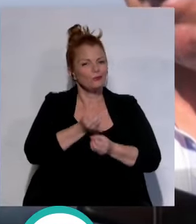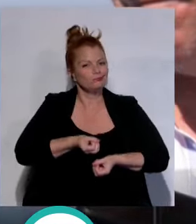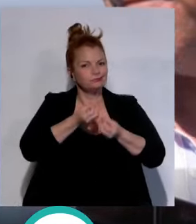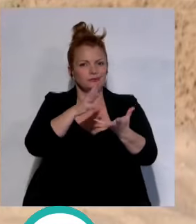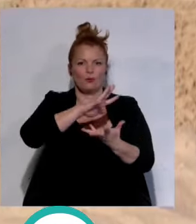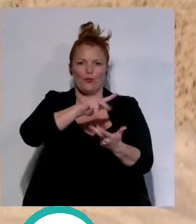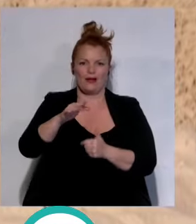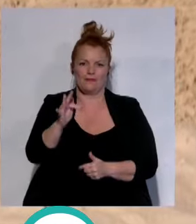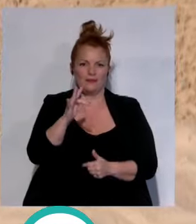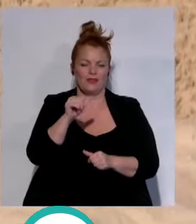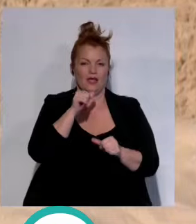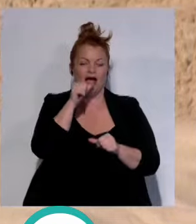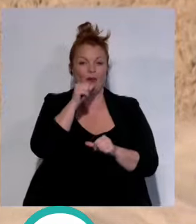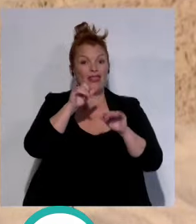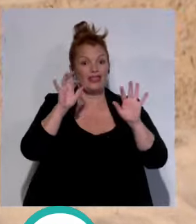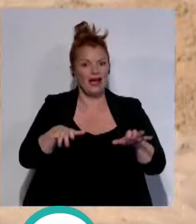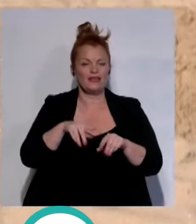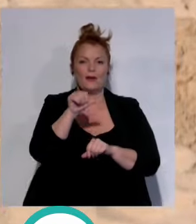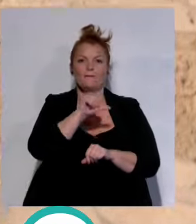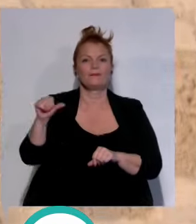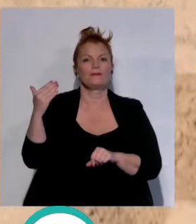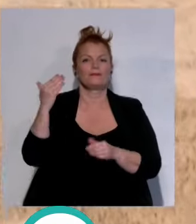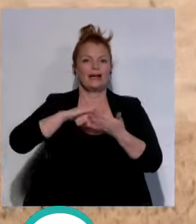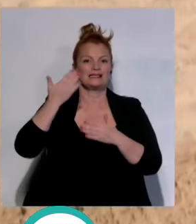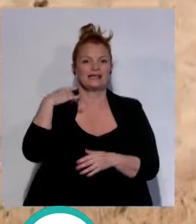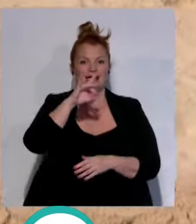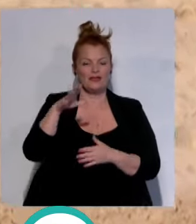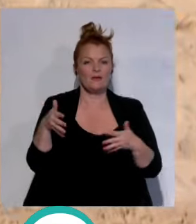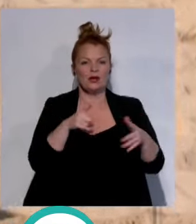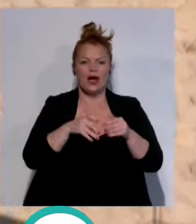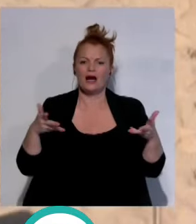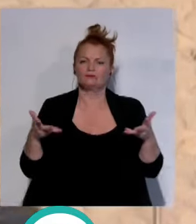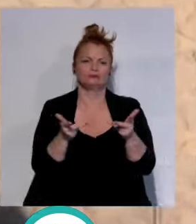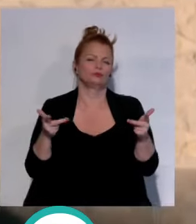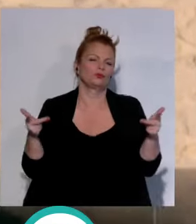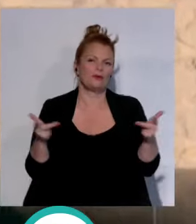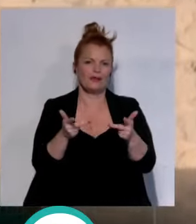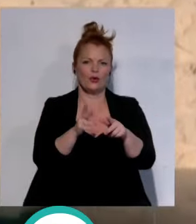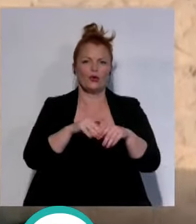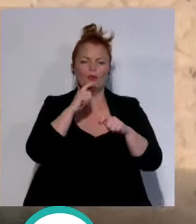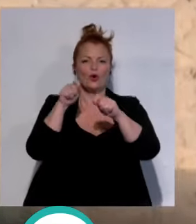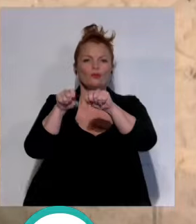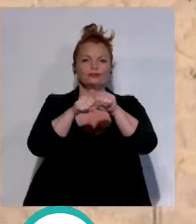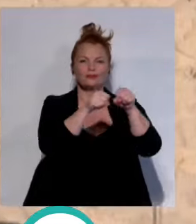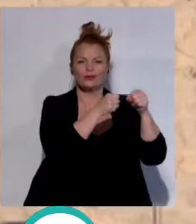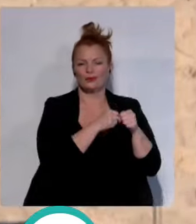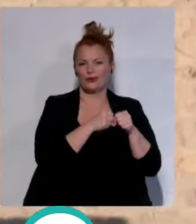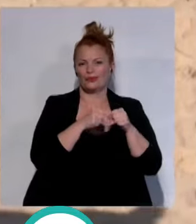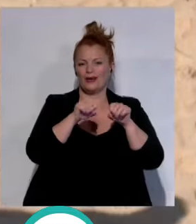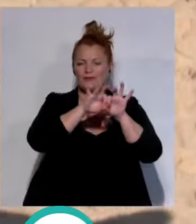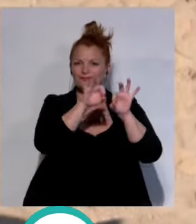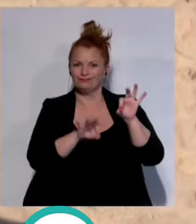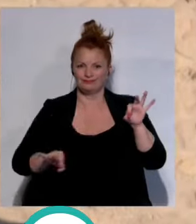eso. Aguas de Cádiz inició el pasado 15 de marzo esta actuación de emergencia ante una nueva rotura del colector de pluviales